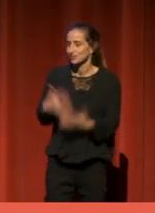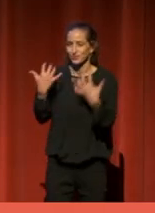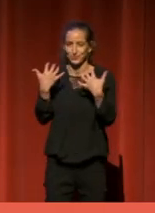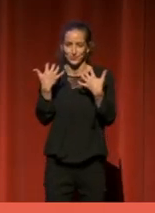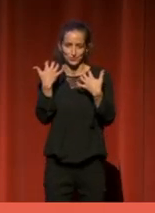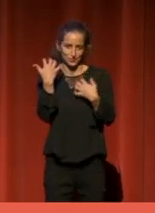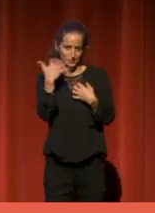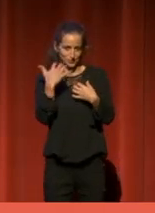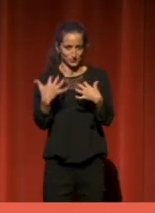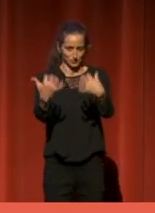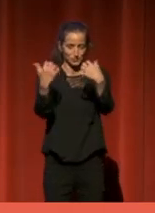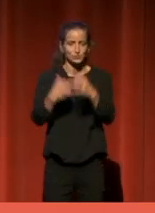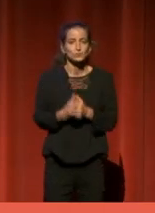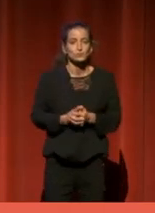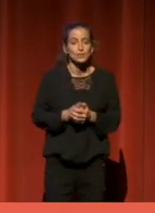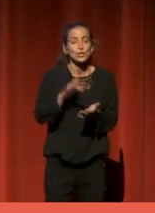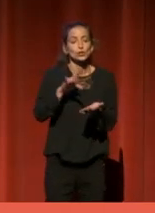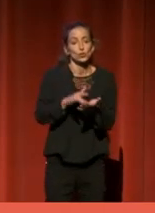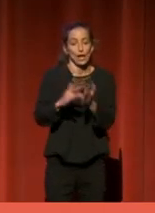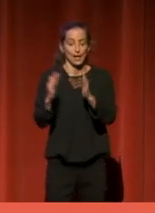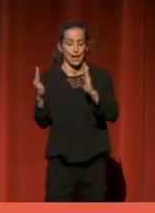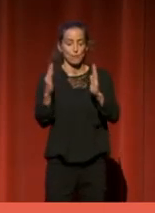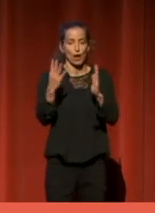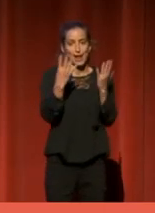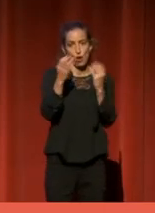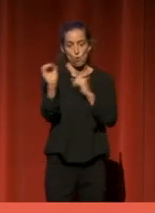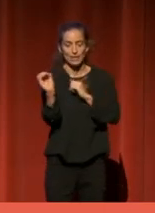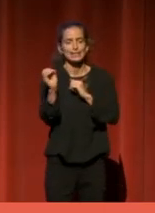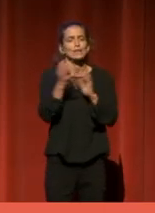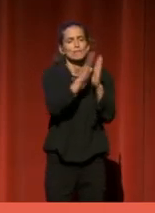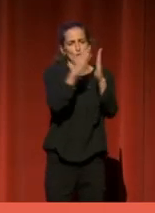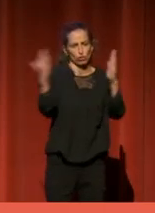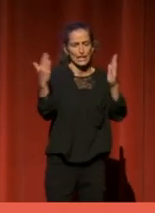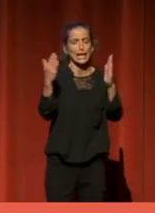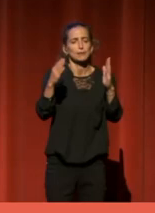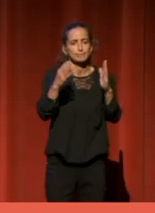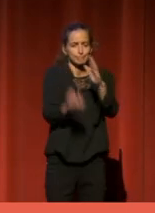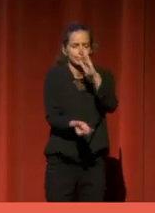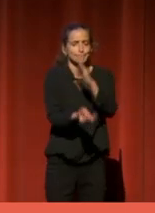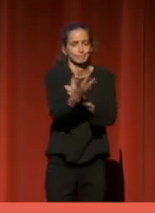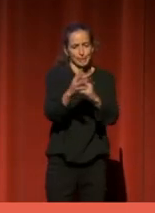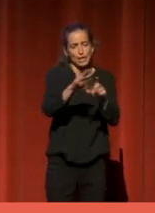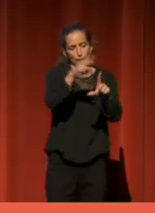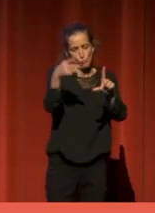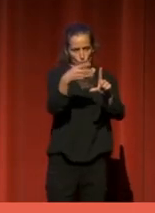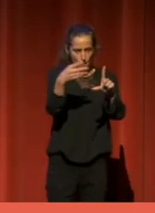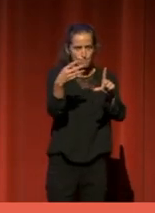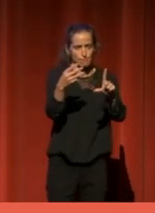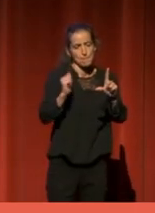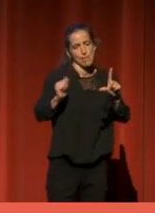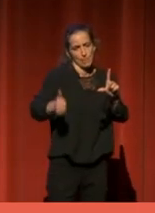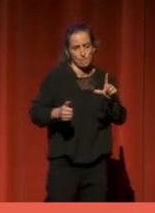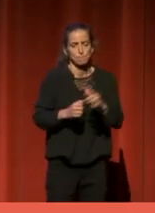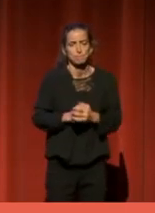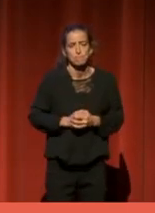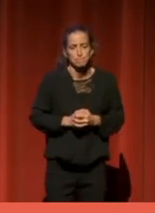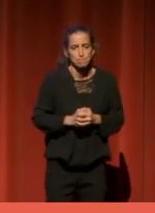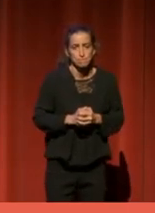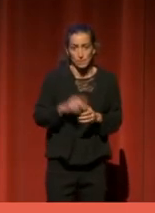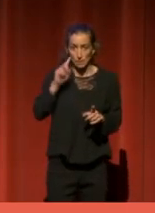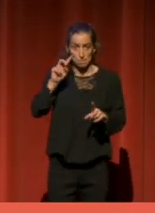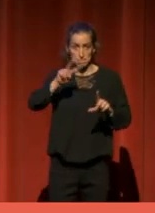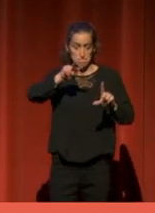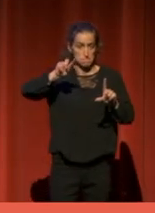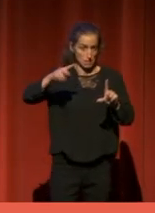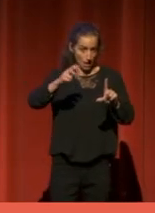Ya en los años 90, las bibliotecas comienzan a abrir sus sucursales virtuales, a tener presencia en la web. Esta es la primera web de